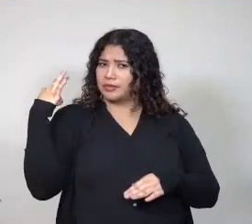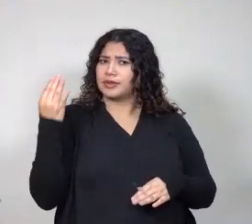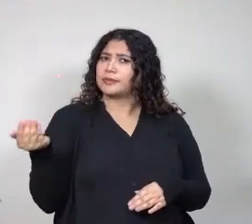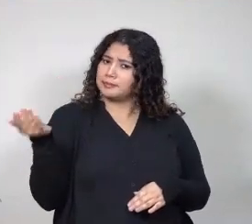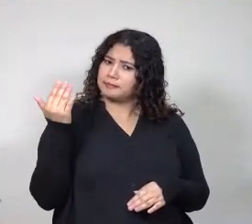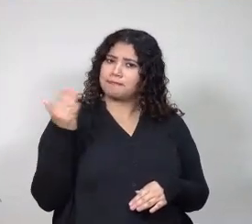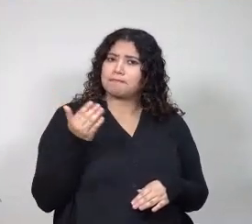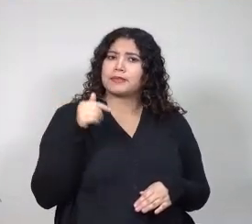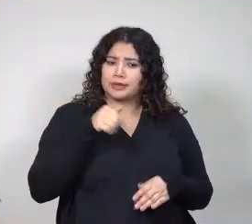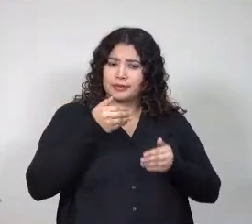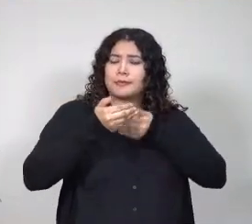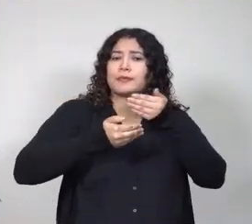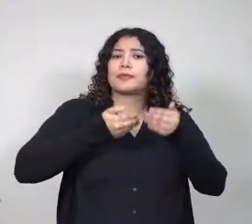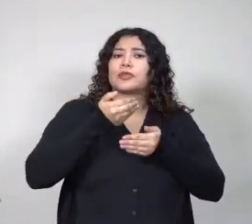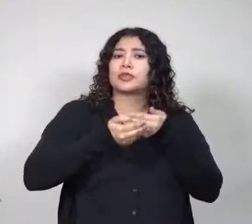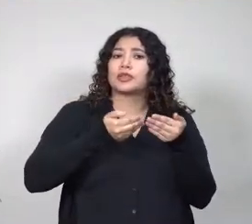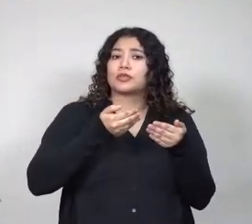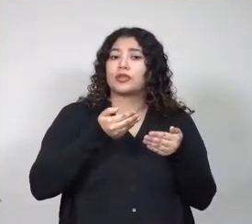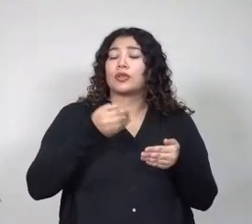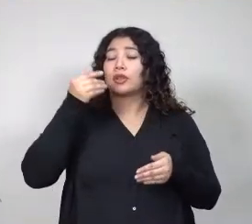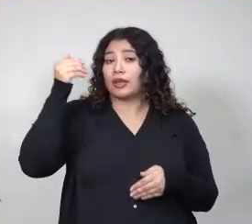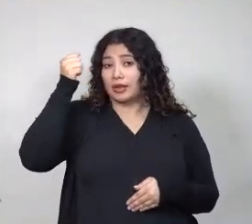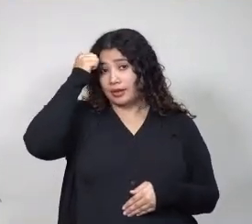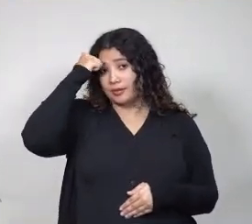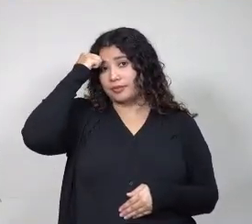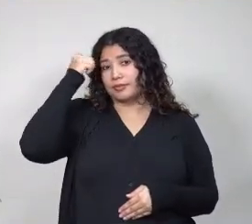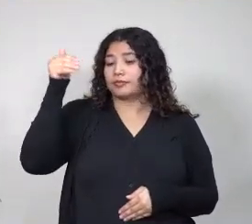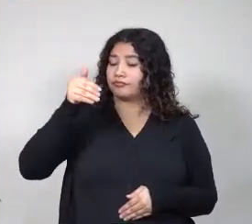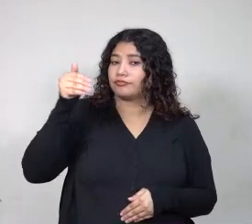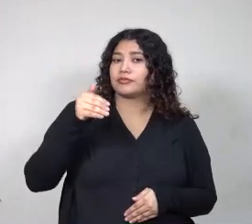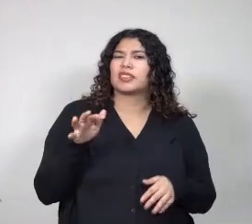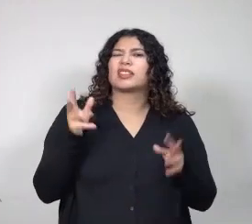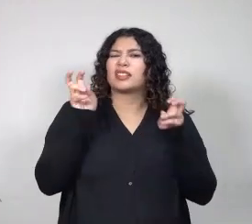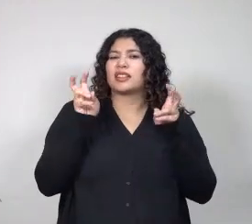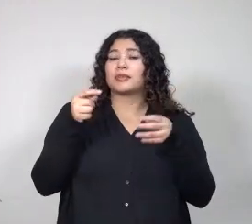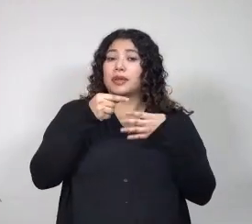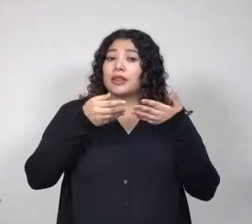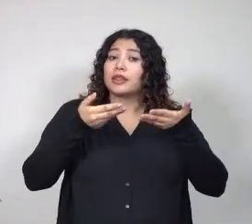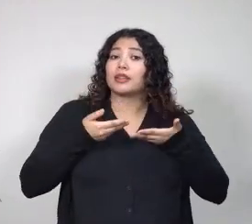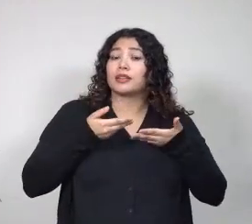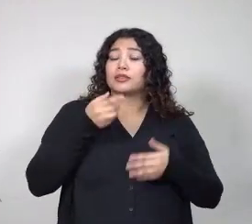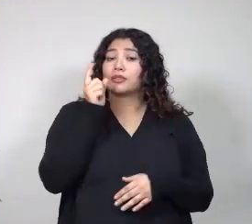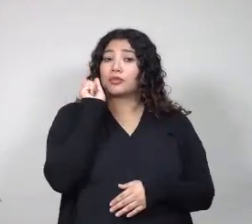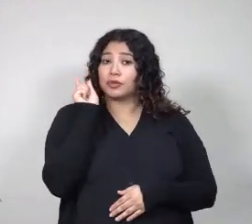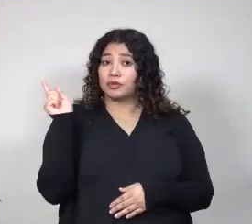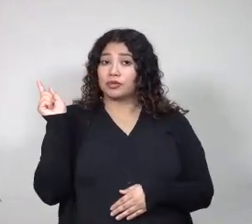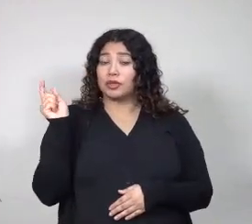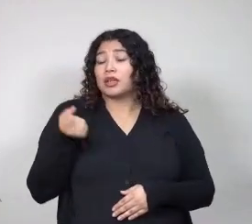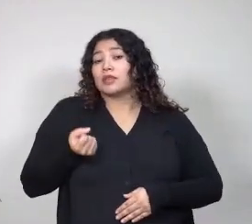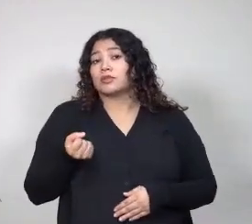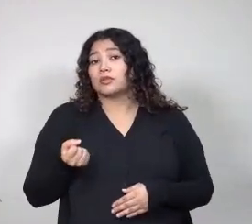incorporen durante los procesos de formación y aprendizaje respecto de los derechos de las personas y los estudiantes